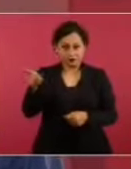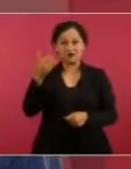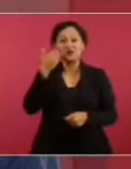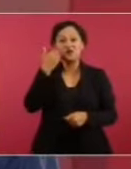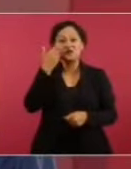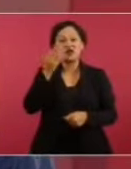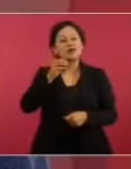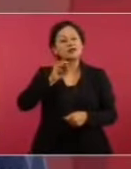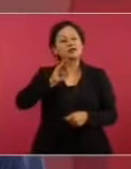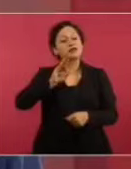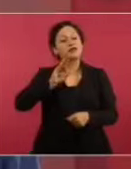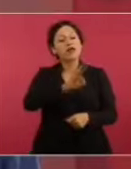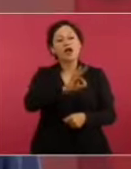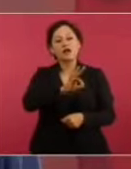conflictos,